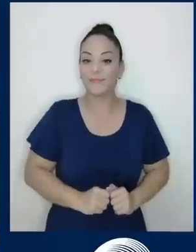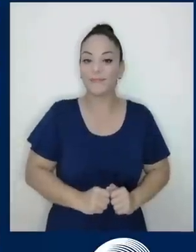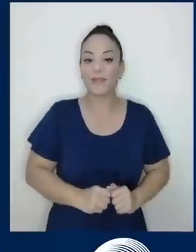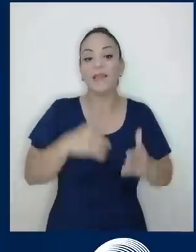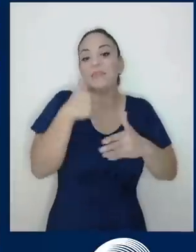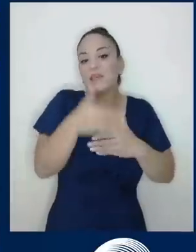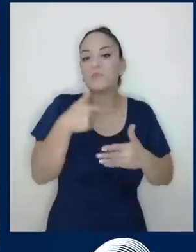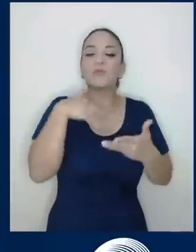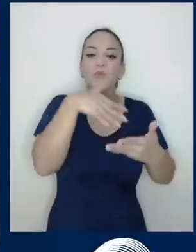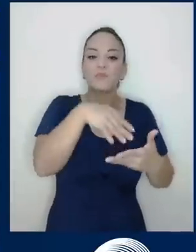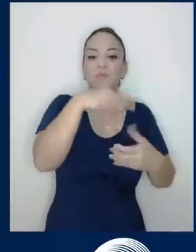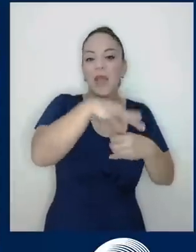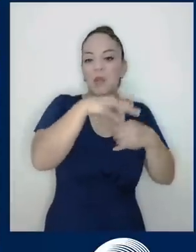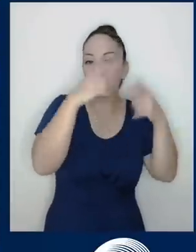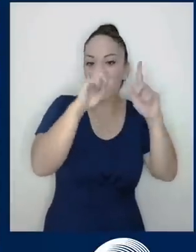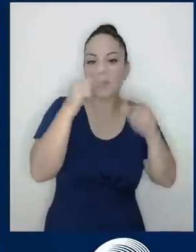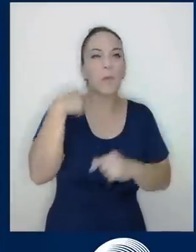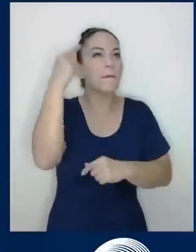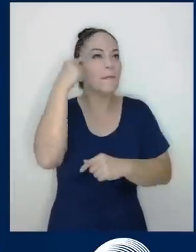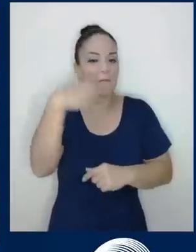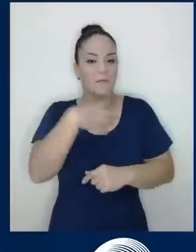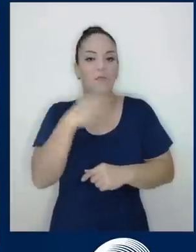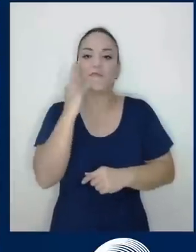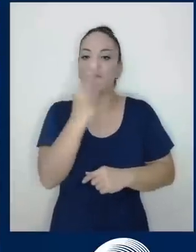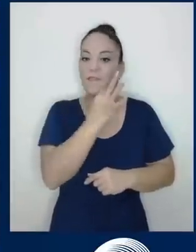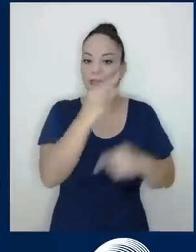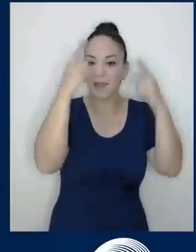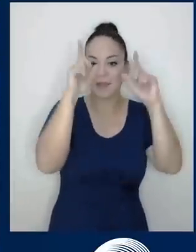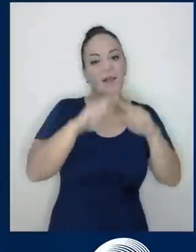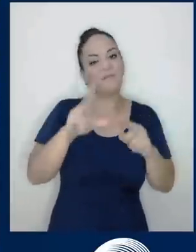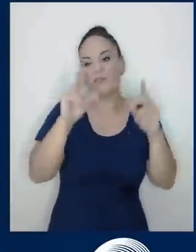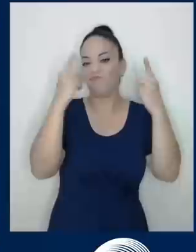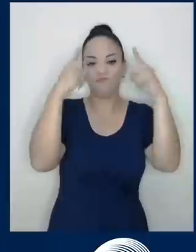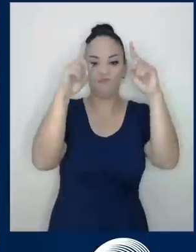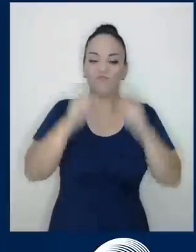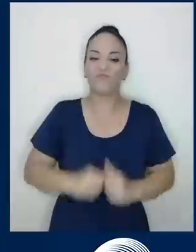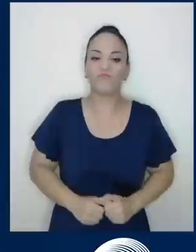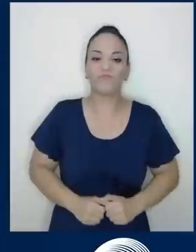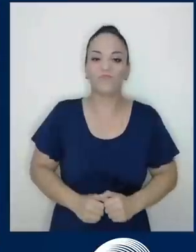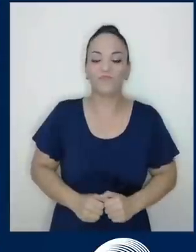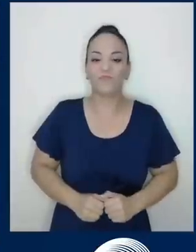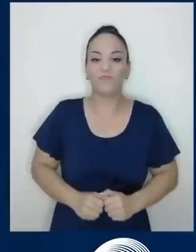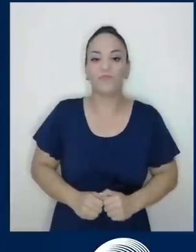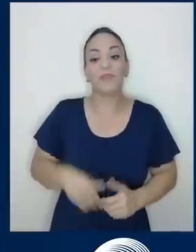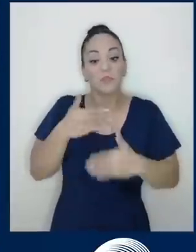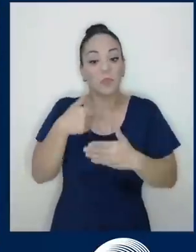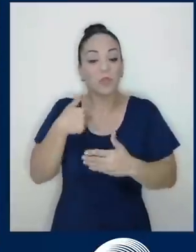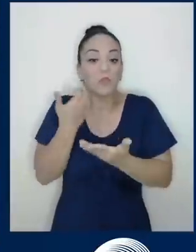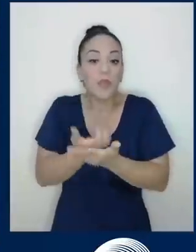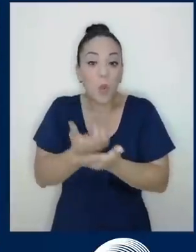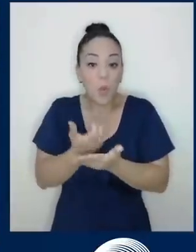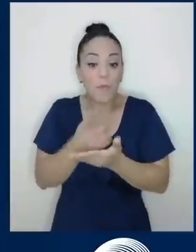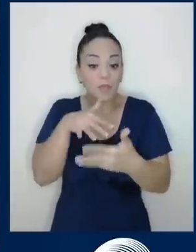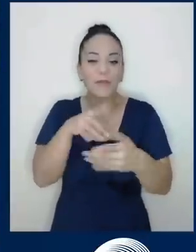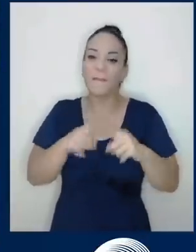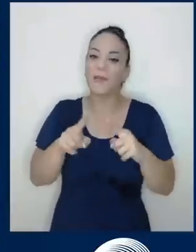metí en agronomía porque lo segundo que quería era tener una finca ganadera y nunca lo llegué a hacer. Entonces dije, bueno, economía, me tuve que salir de la U.